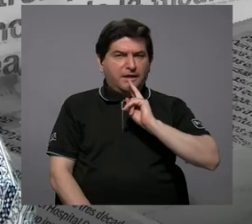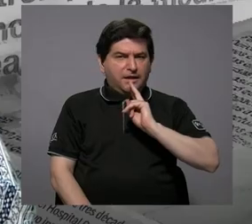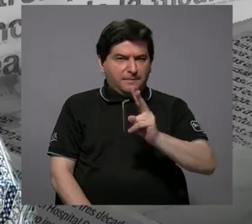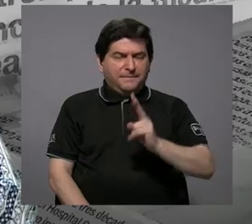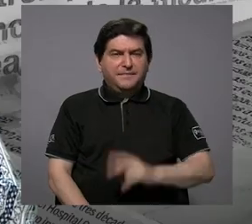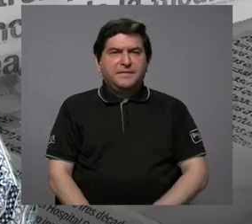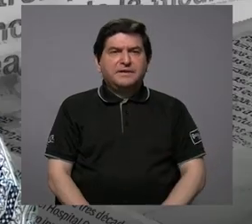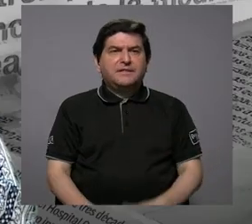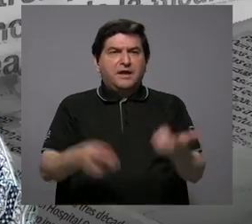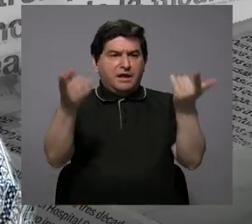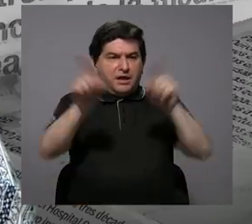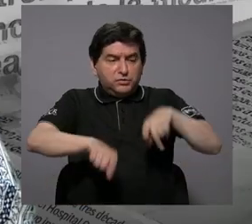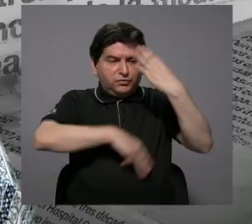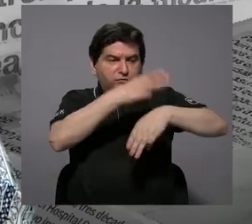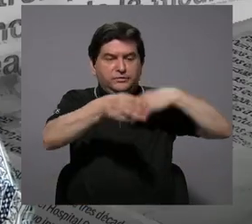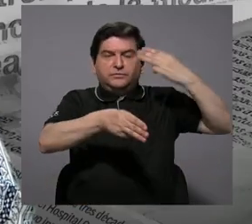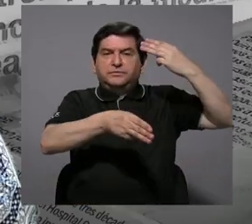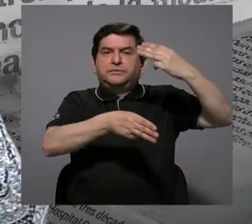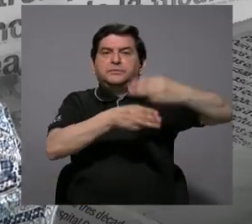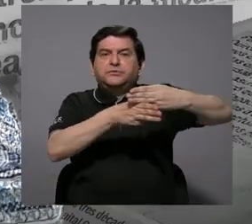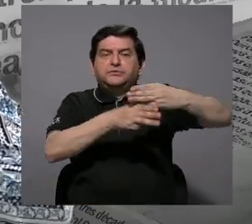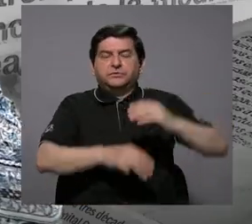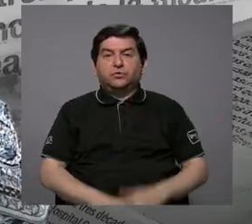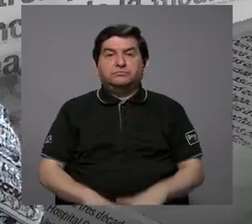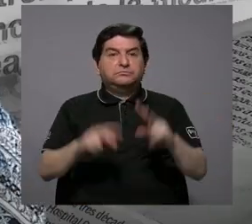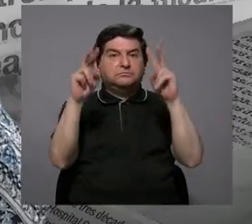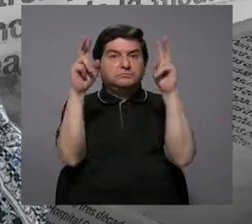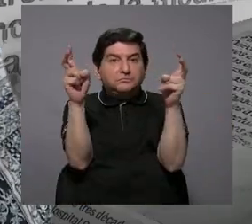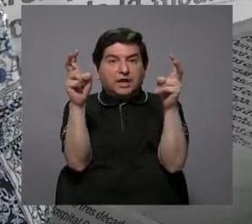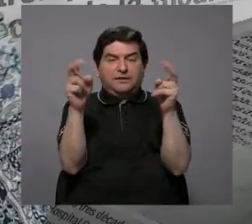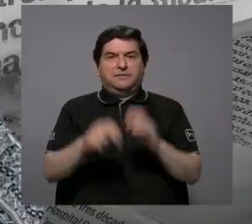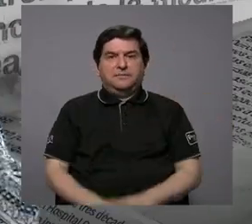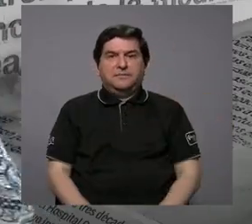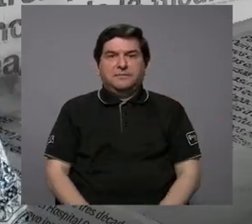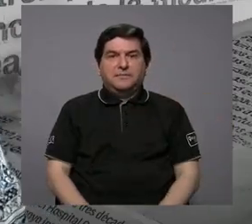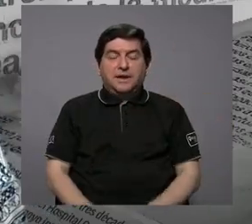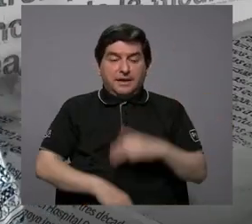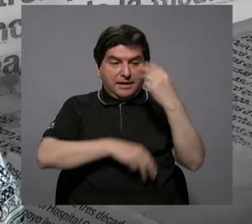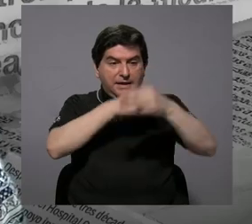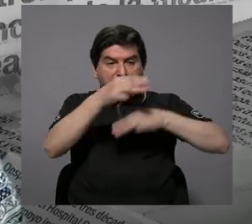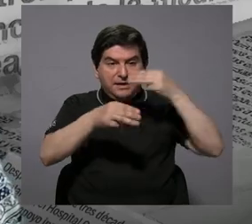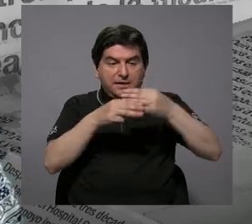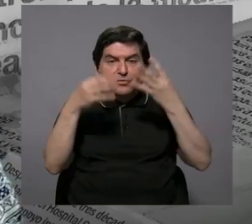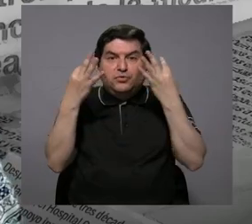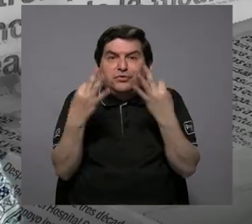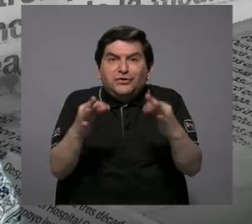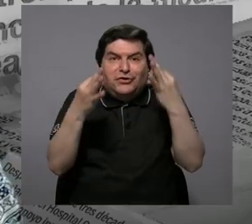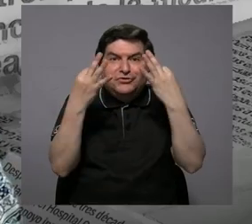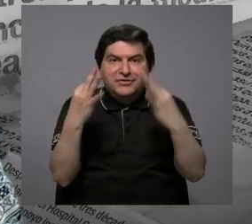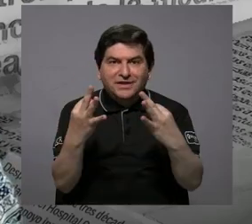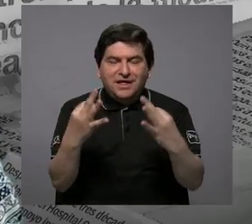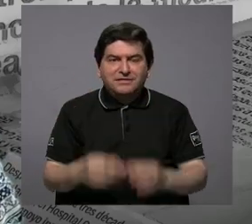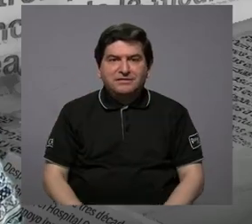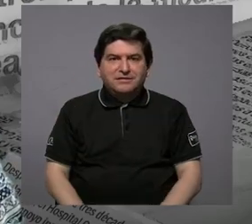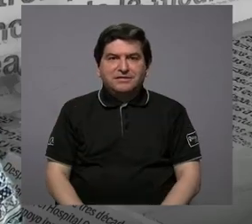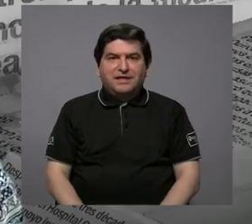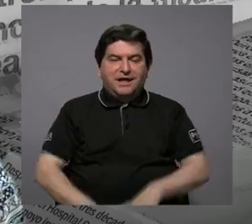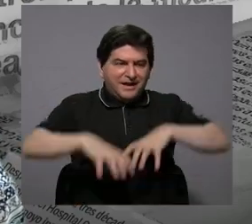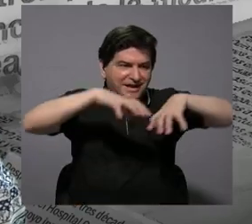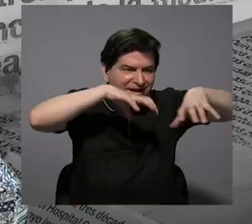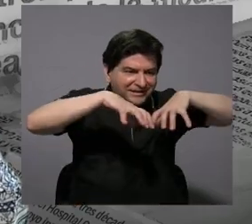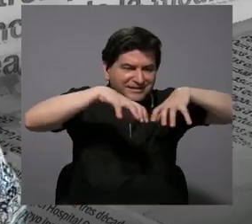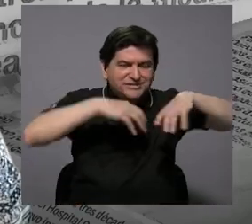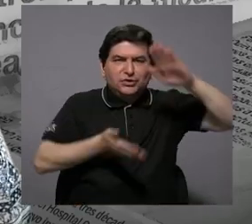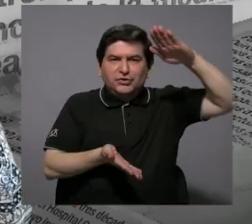un fenómeno mundial, ¿verdad? Porque es un tema como mundo que estamos tratando de ver acciones